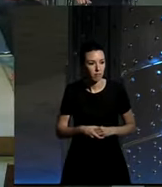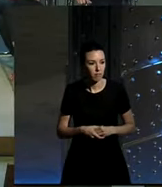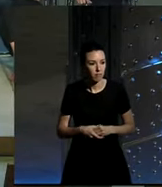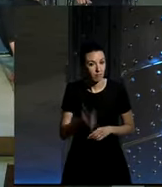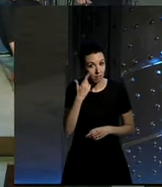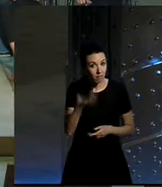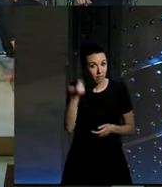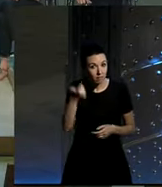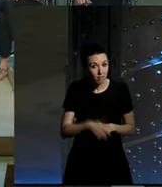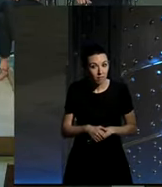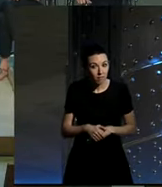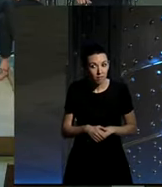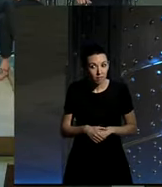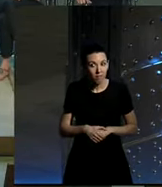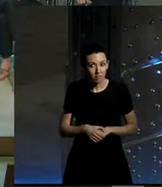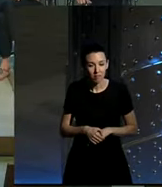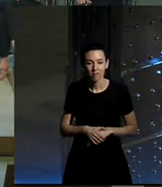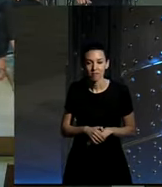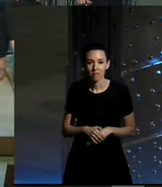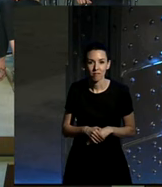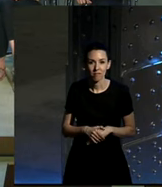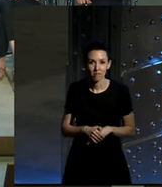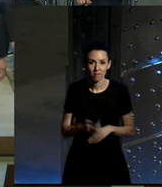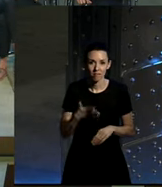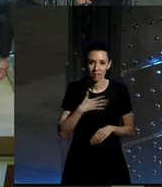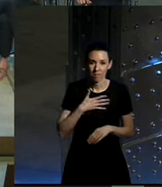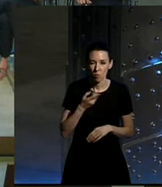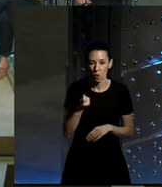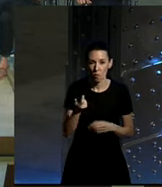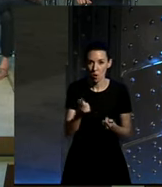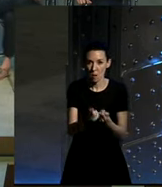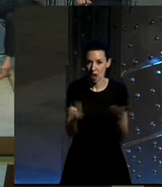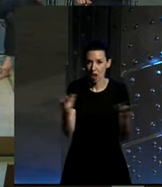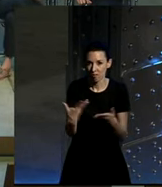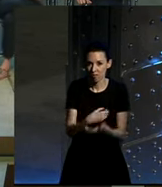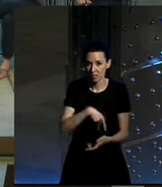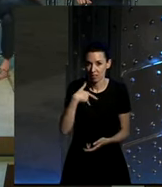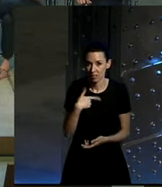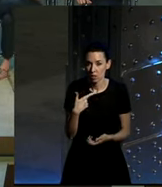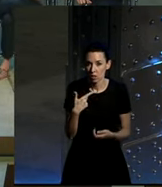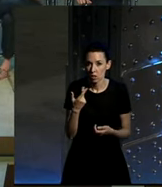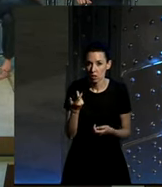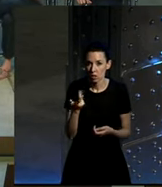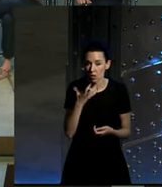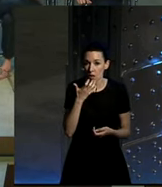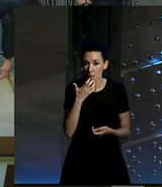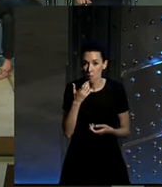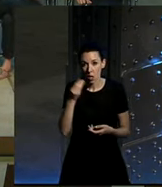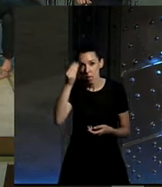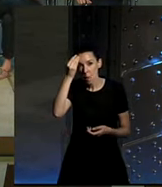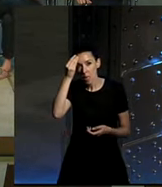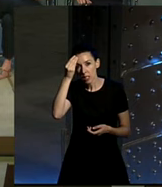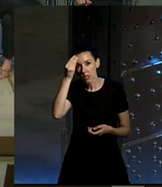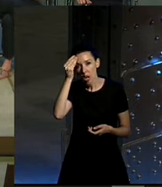adelante ¿algunas otras preguntas? la mía es un poco para todos en general que es ¿cuánto puede llegar a cambiar nuestra mentalidad?